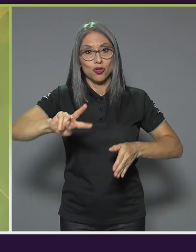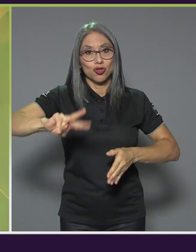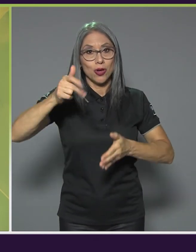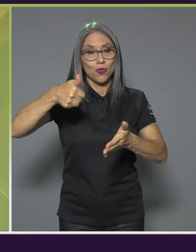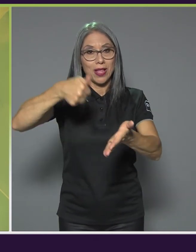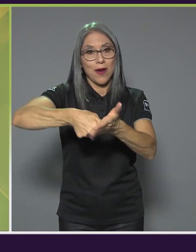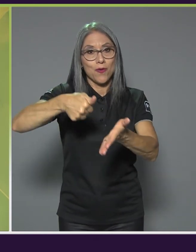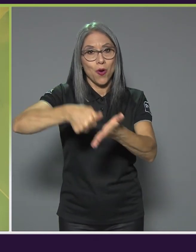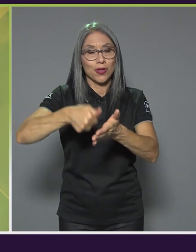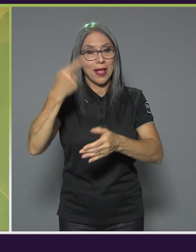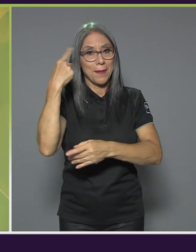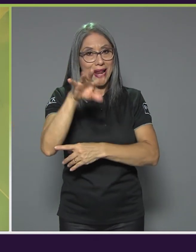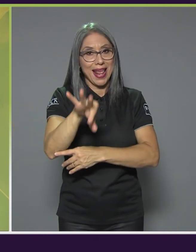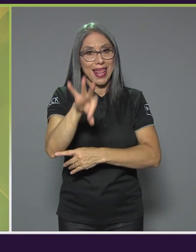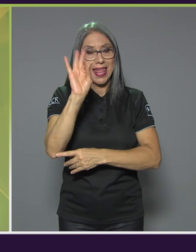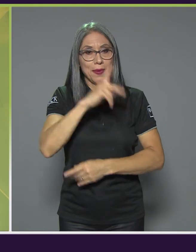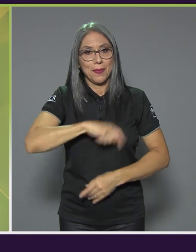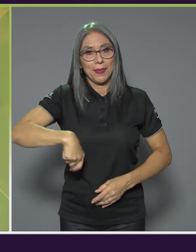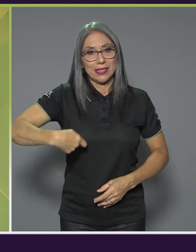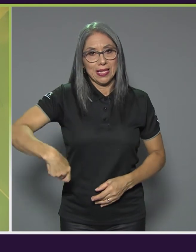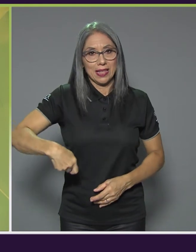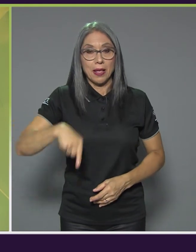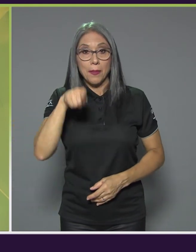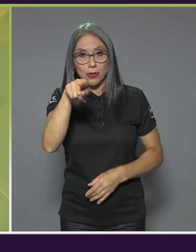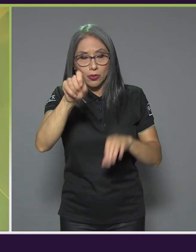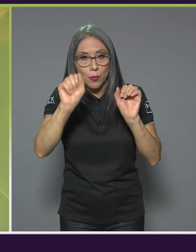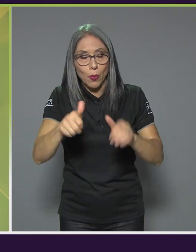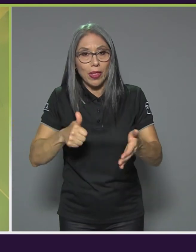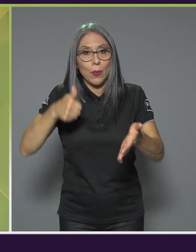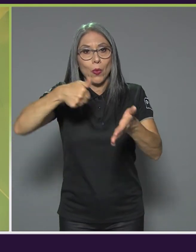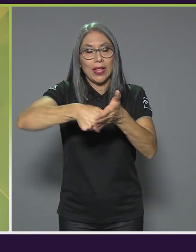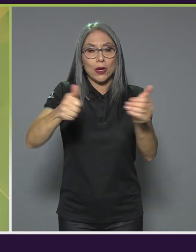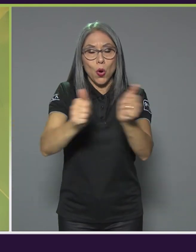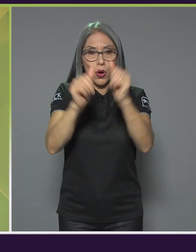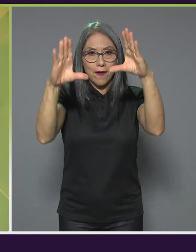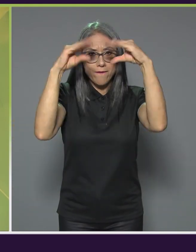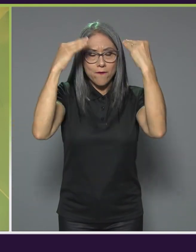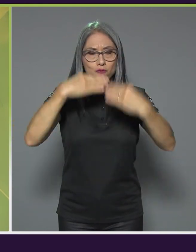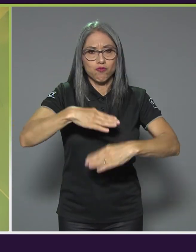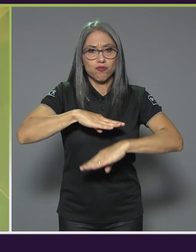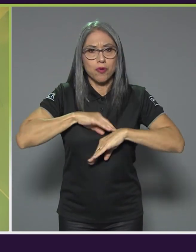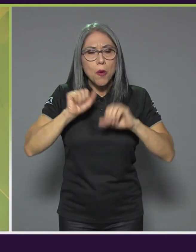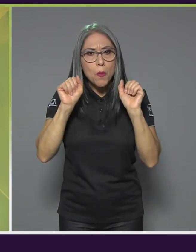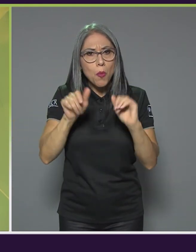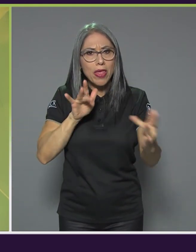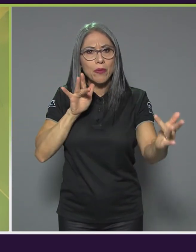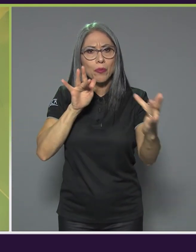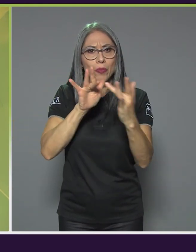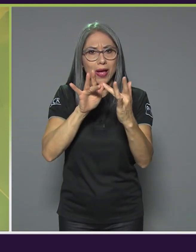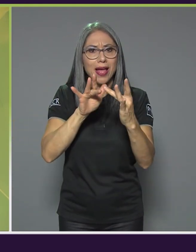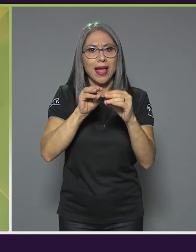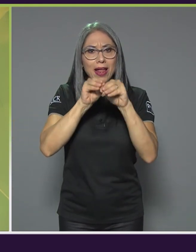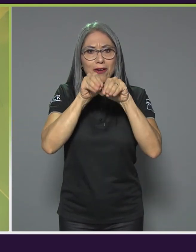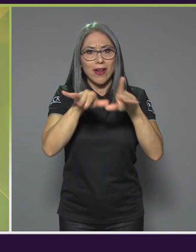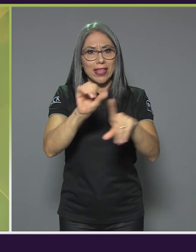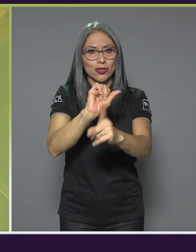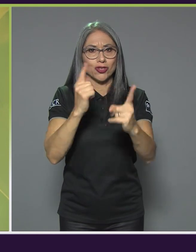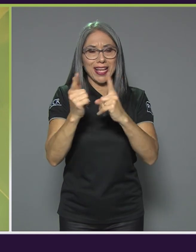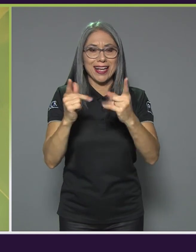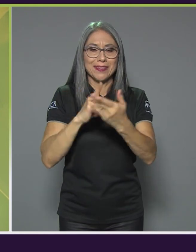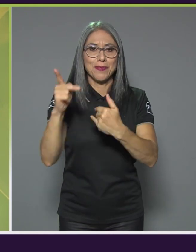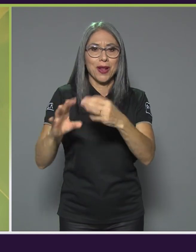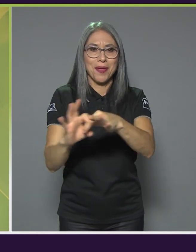al puesto presidencial, para que usted realice un voto lo más informado posible, puede ingresar a las redes de Nexos para que encuentre ahí los planes.